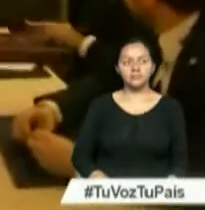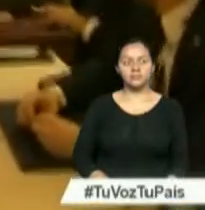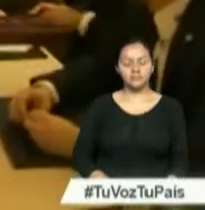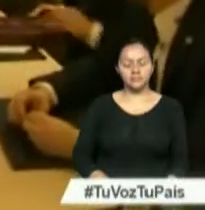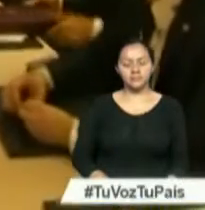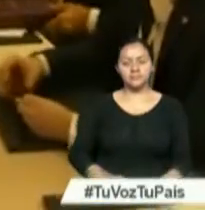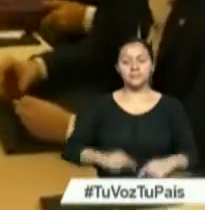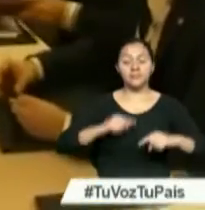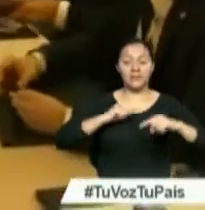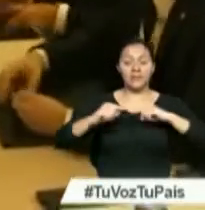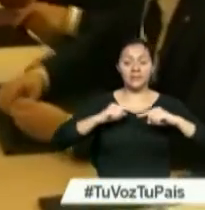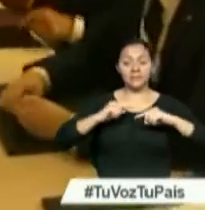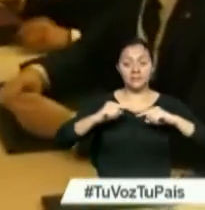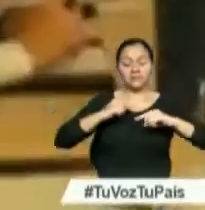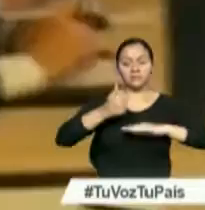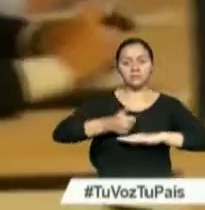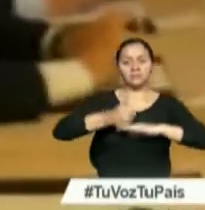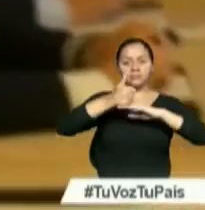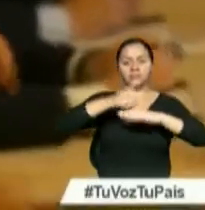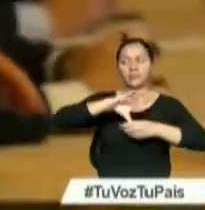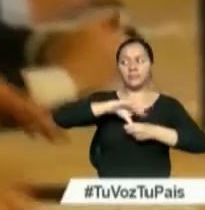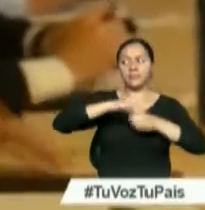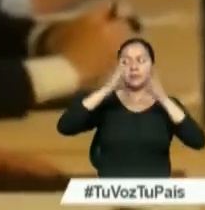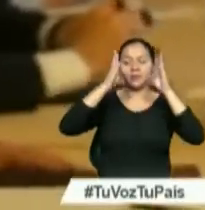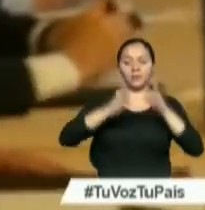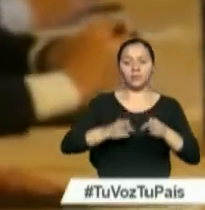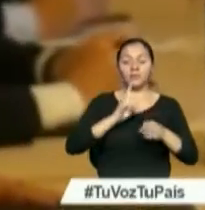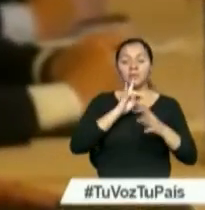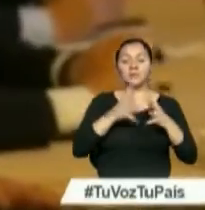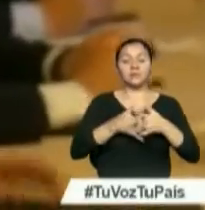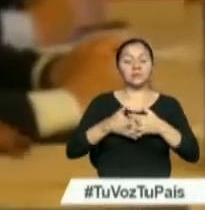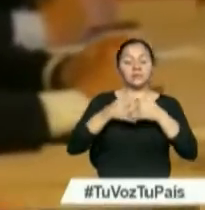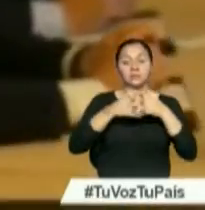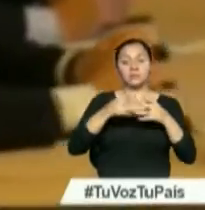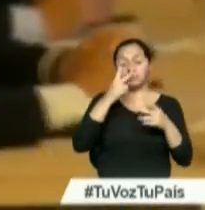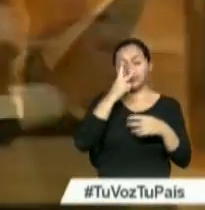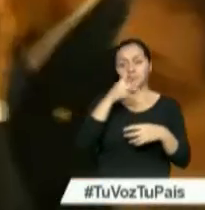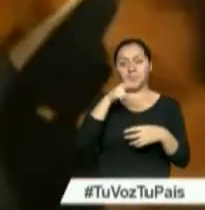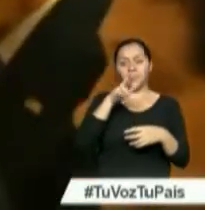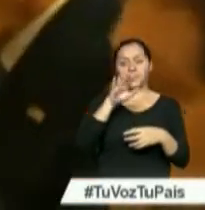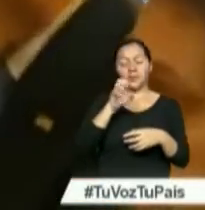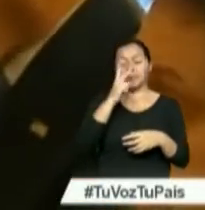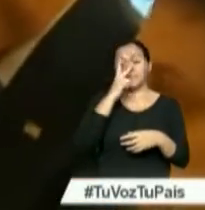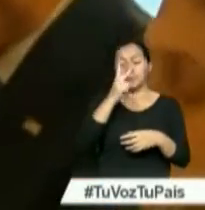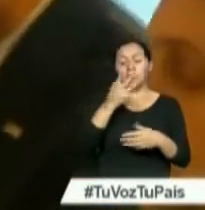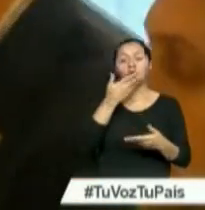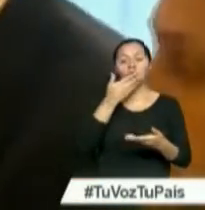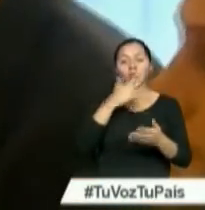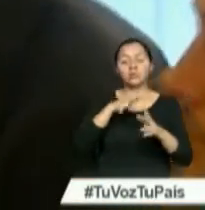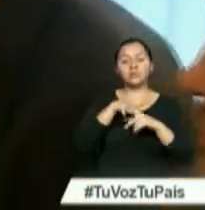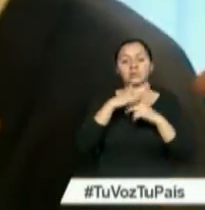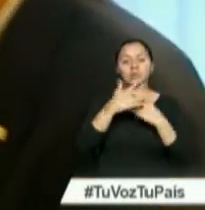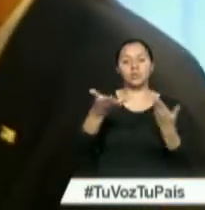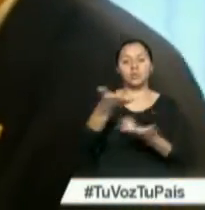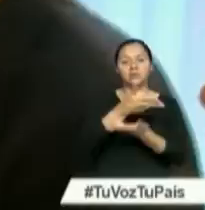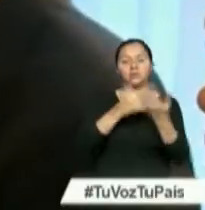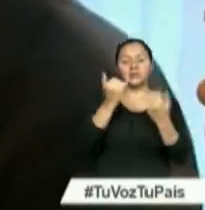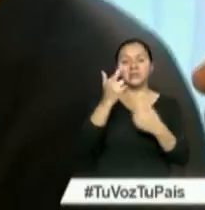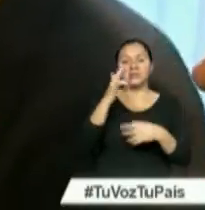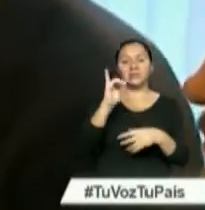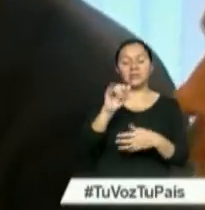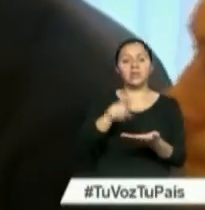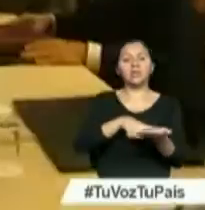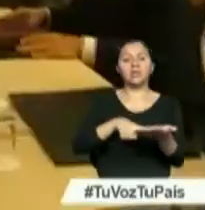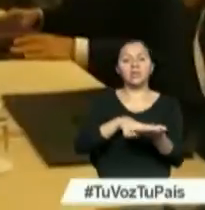Los jefes de la diplomacia rusa y estadounidense Serguéi Lavrov y John Kerry han pasado revista a la situación en Siria en una reunión